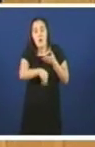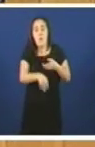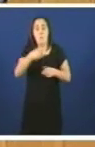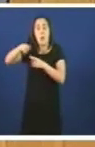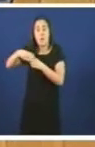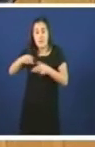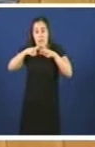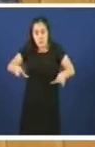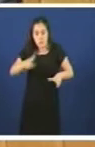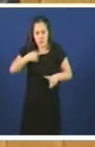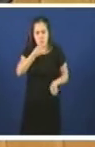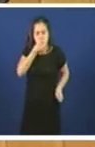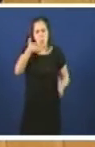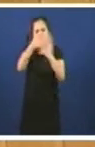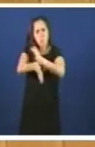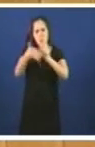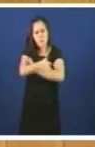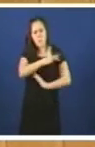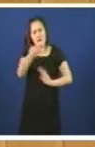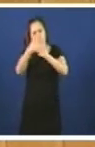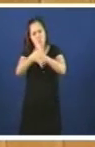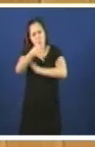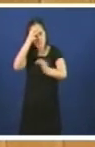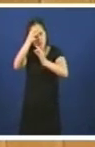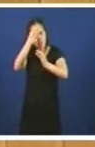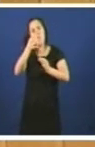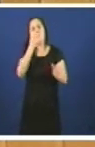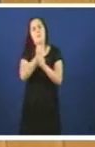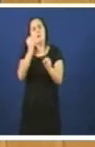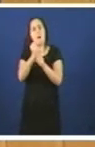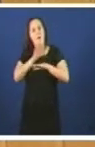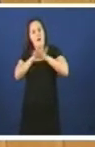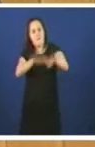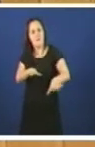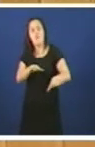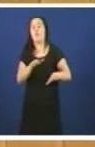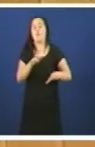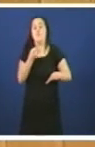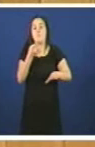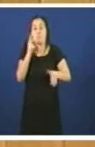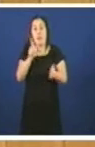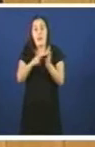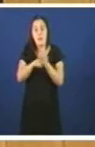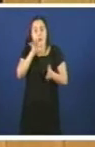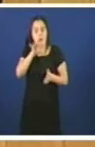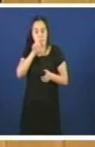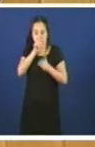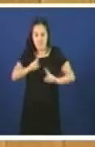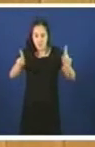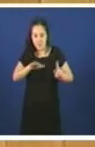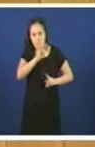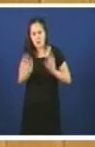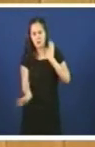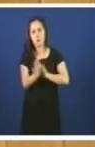Parlamento e explicou con detalles medidas o traballo feito a prol da lingua galega neste último ano e as que van a seguir sendo as líneas